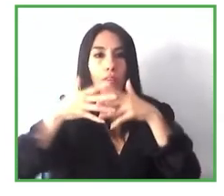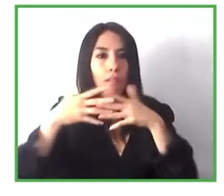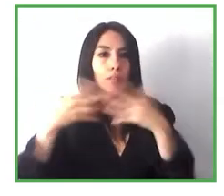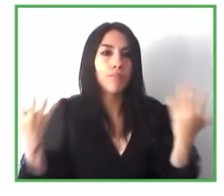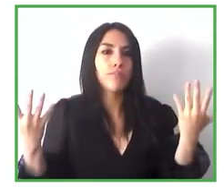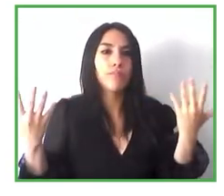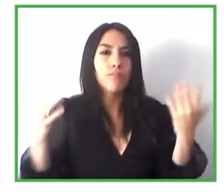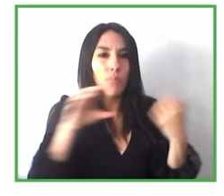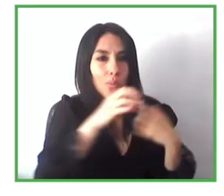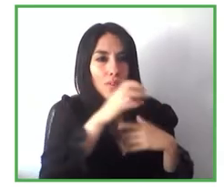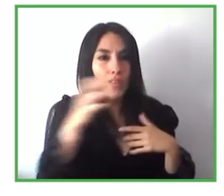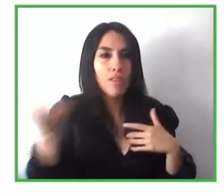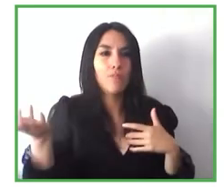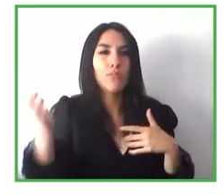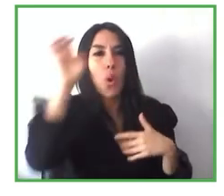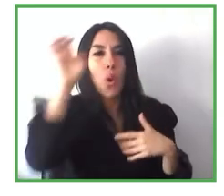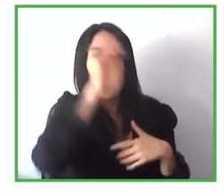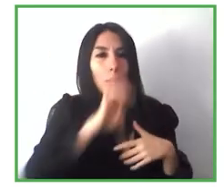cabo?